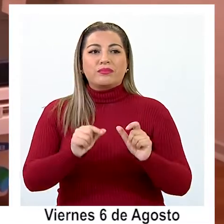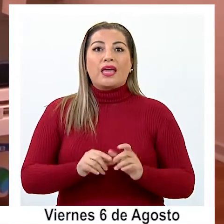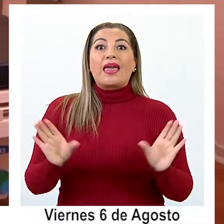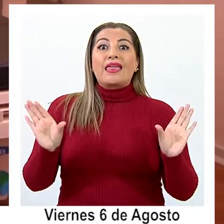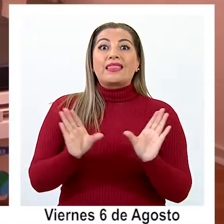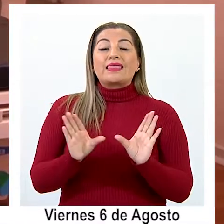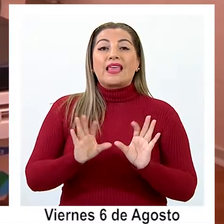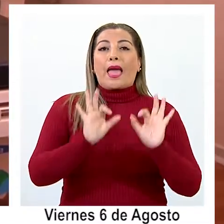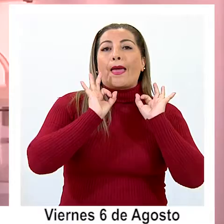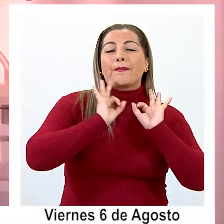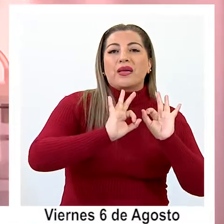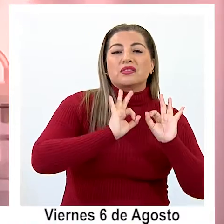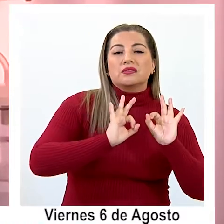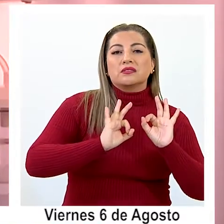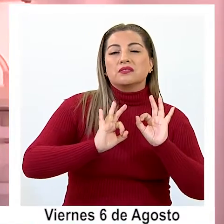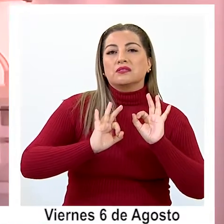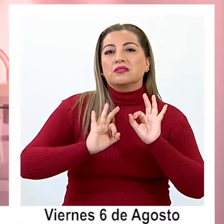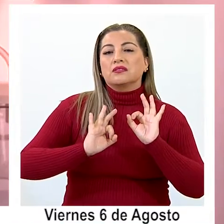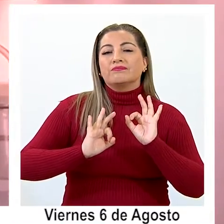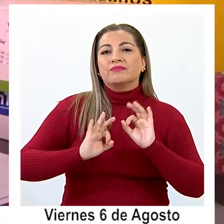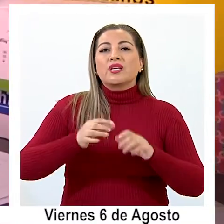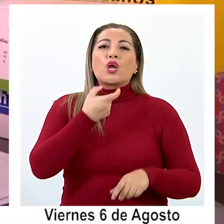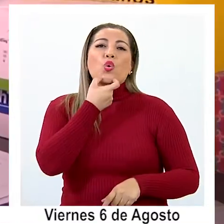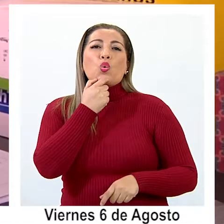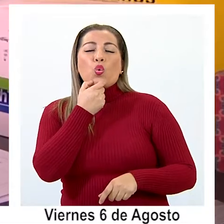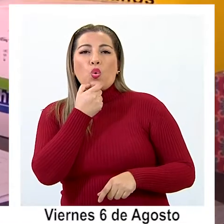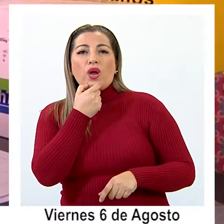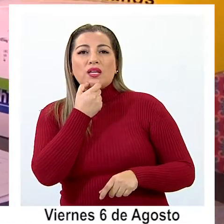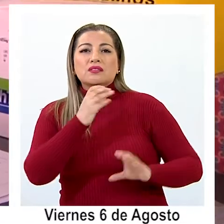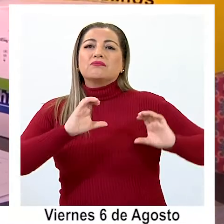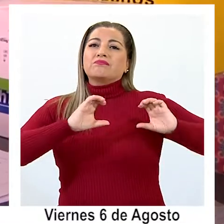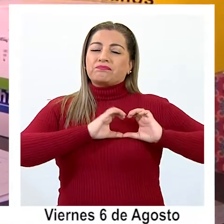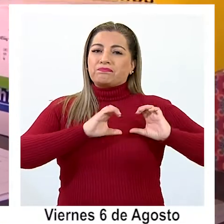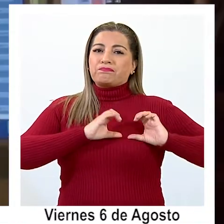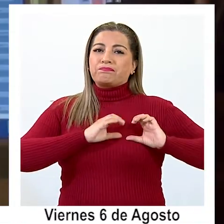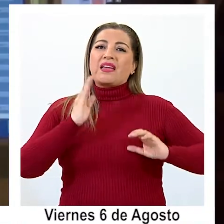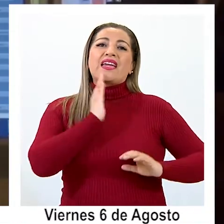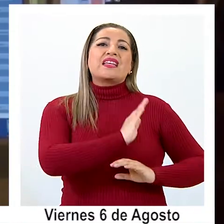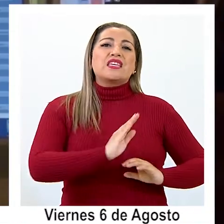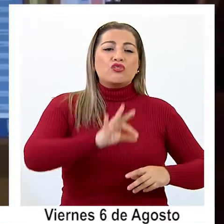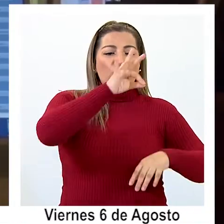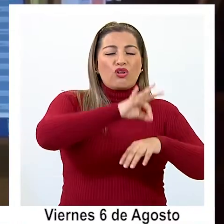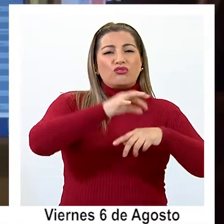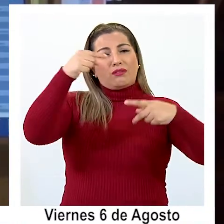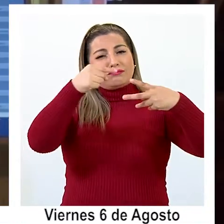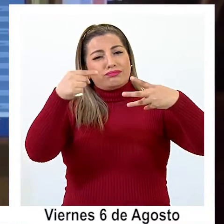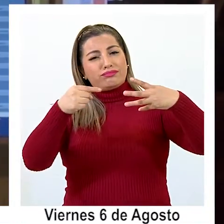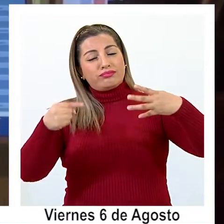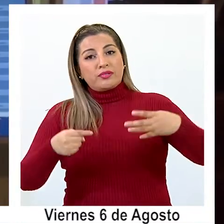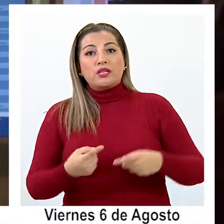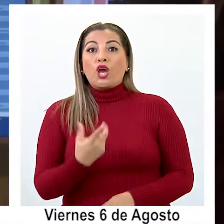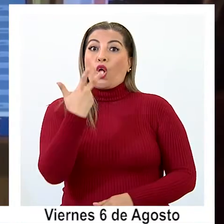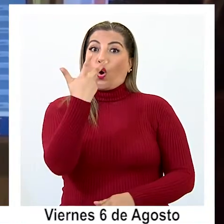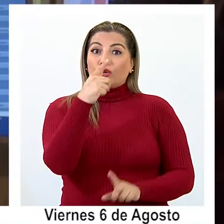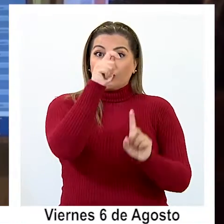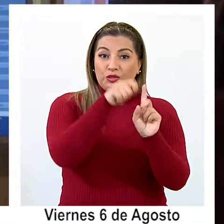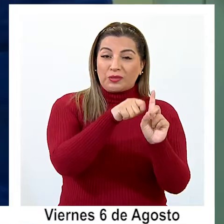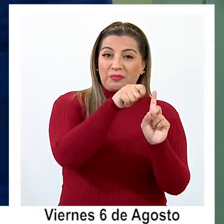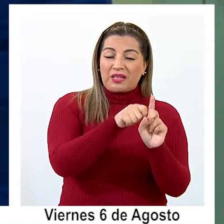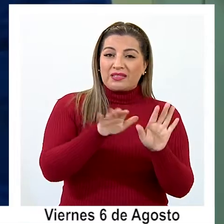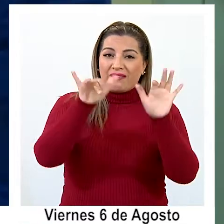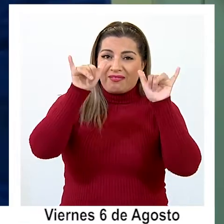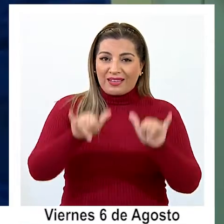especialidades, traumatología, medicina interna, cardiología y pediatría, entre otras, las que durante ocho meses